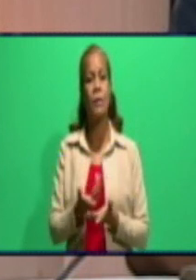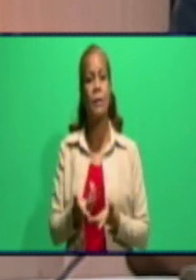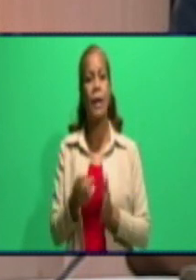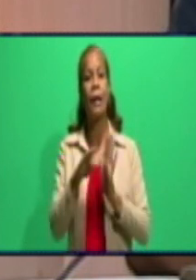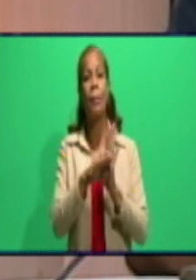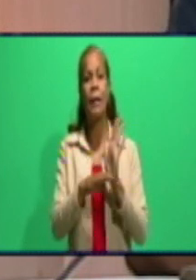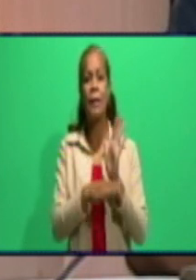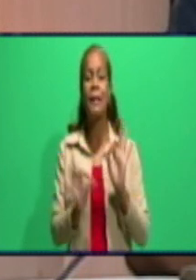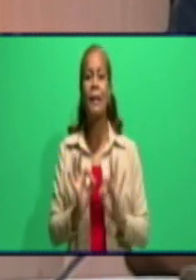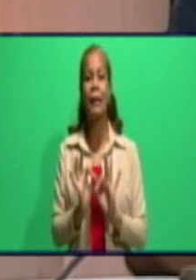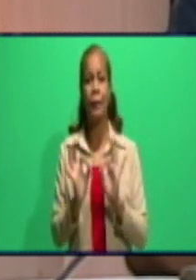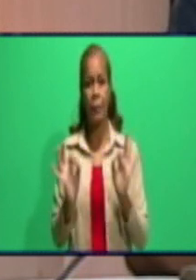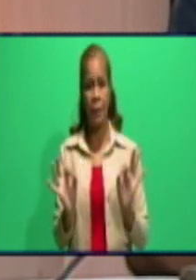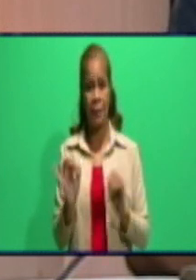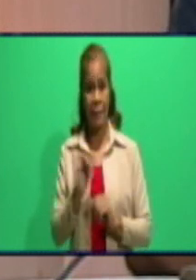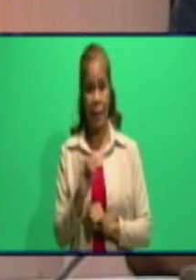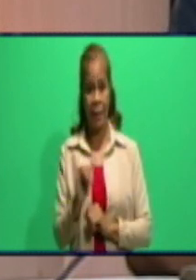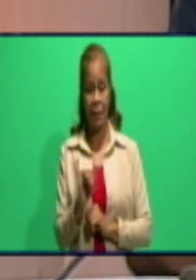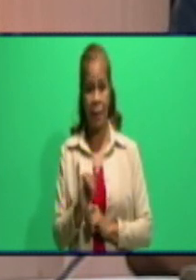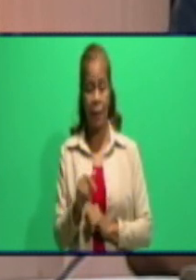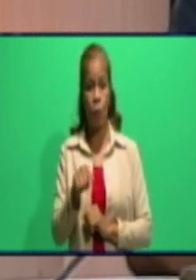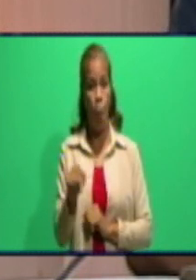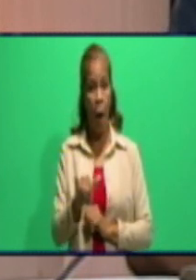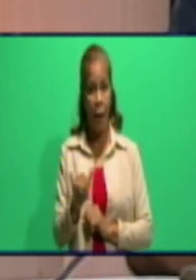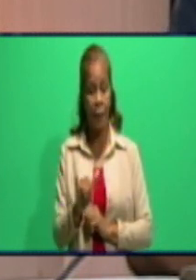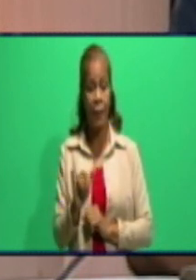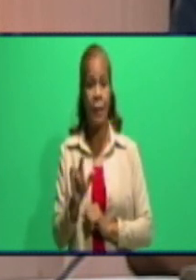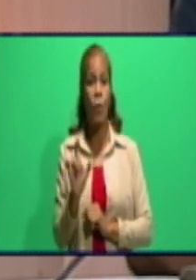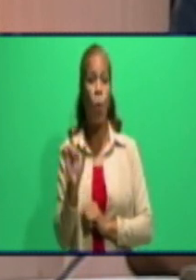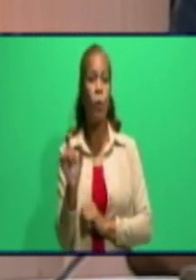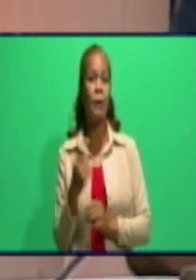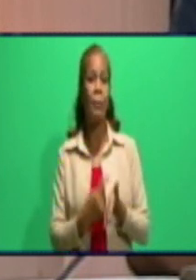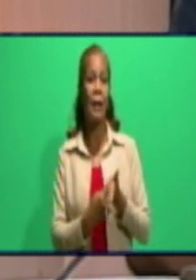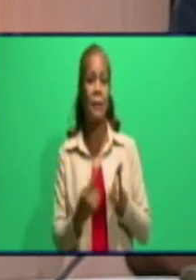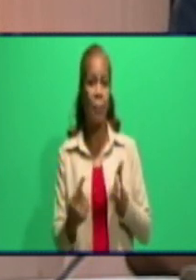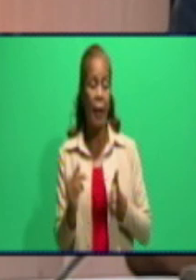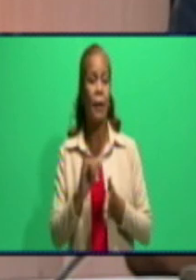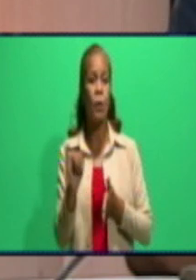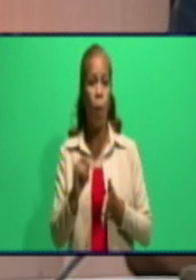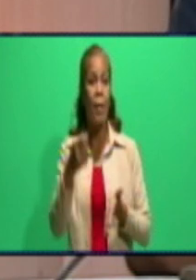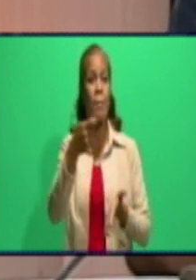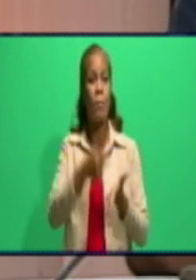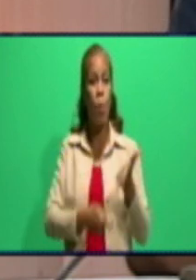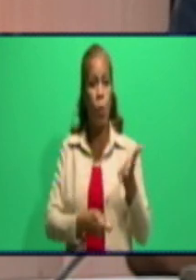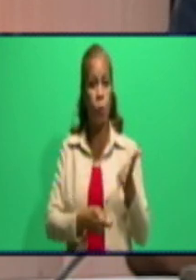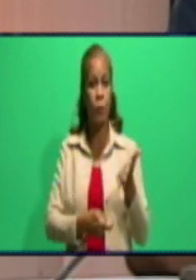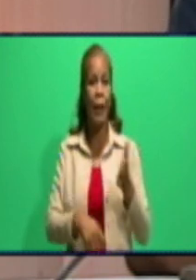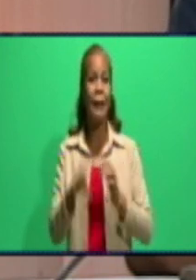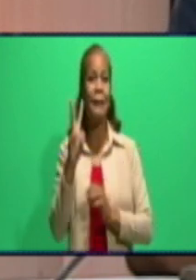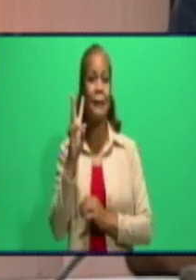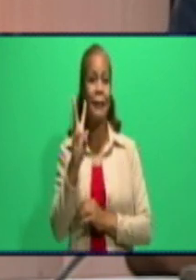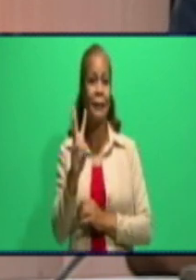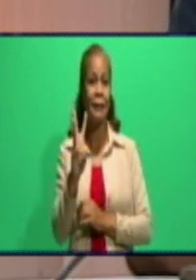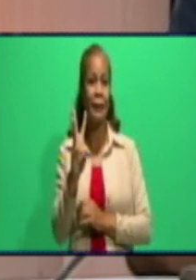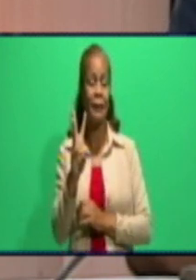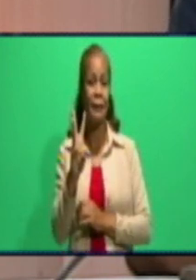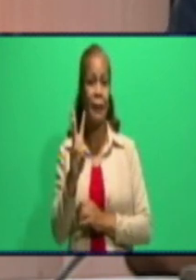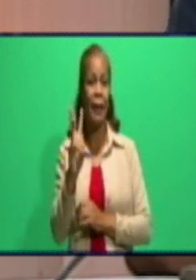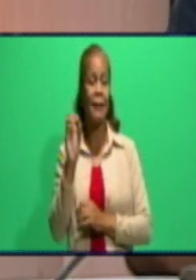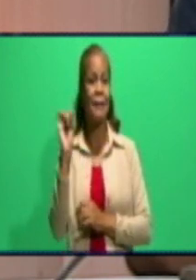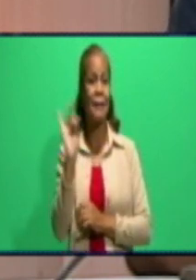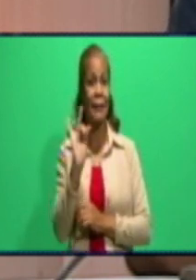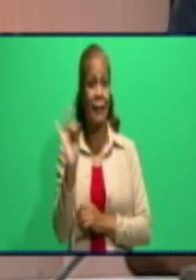higiénicas, en esta última semana hemos tenido que lamentar, porque hay que decirlo de esa manera, la aplicación de 377 multas